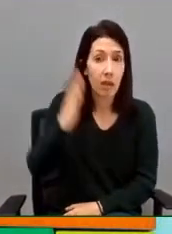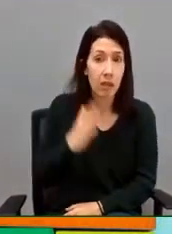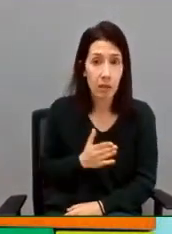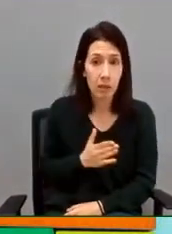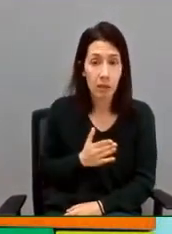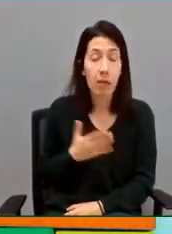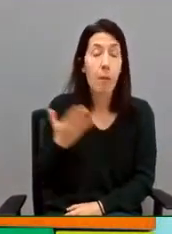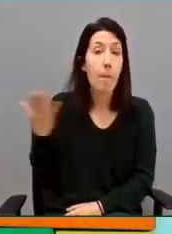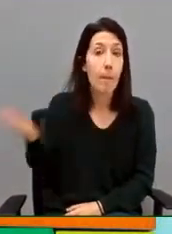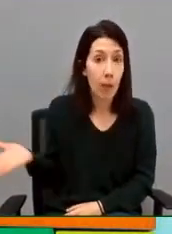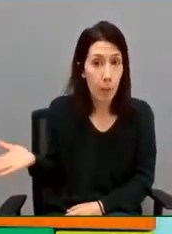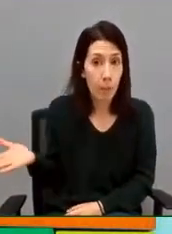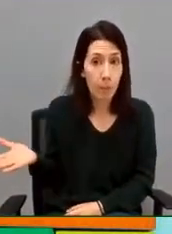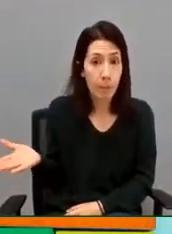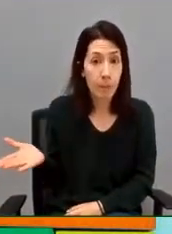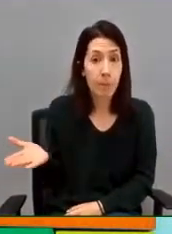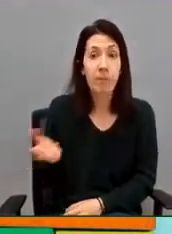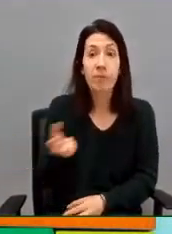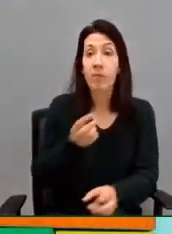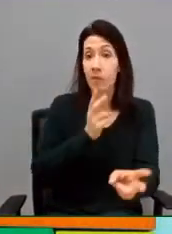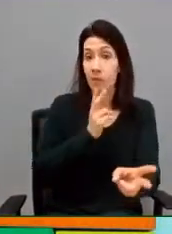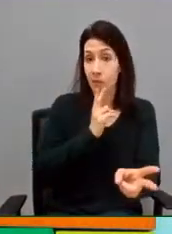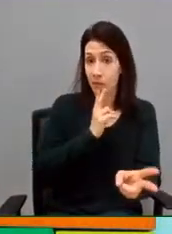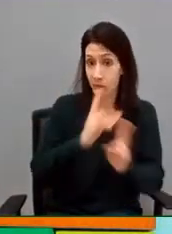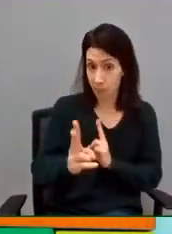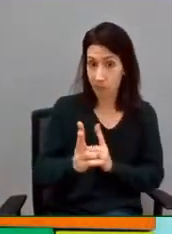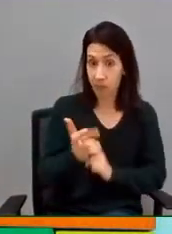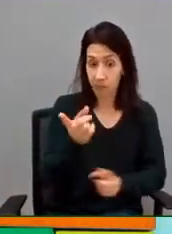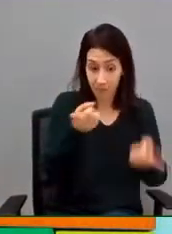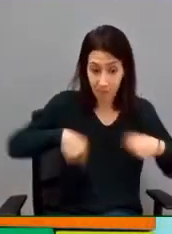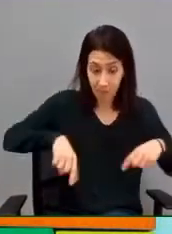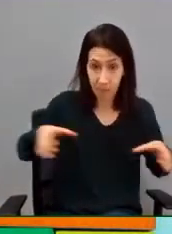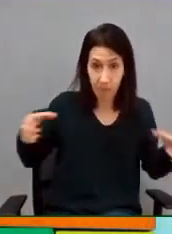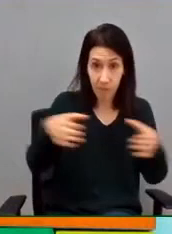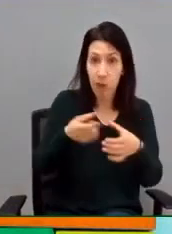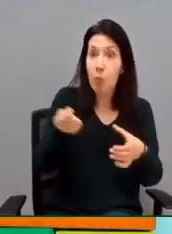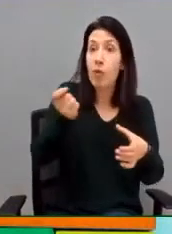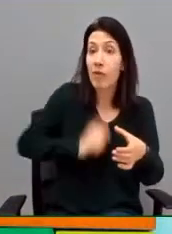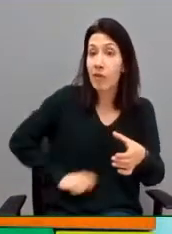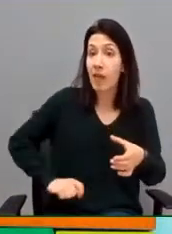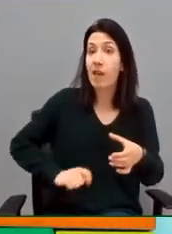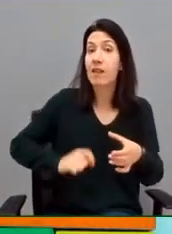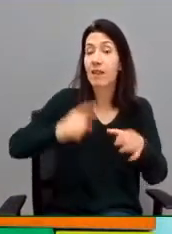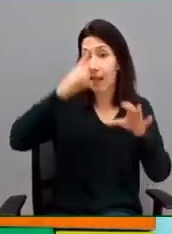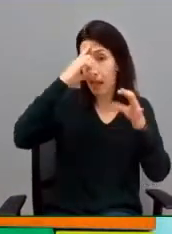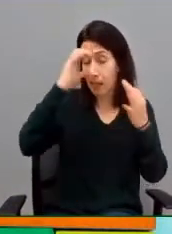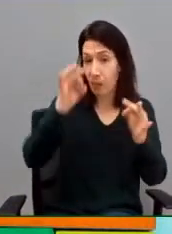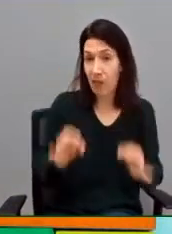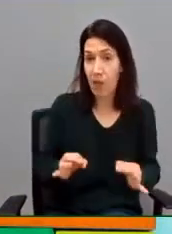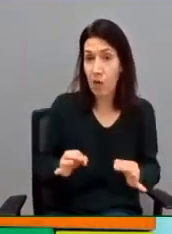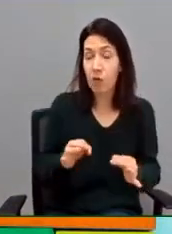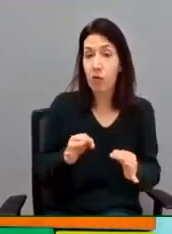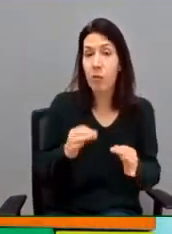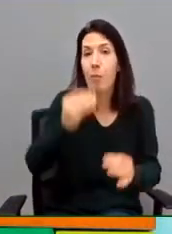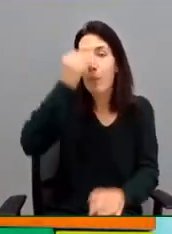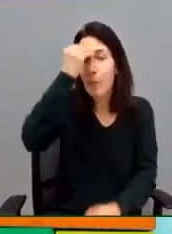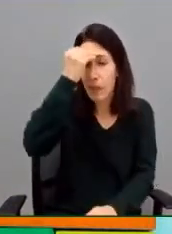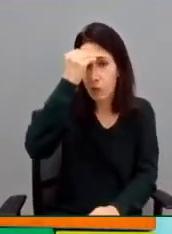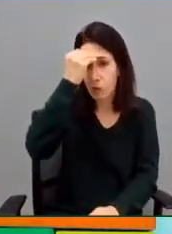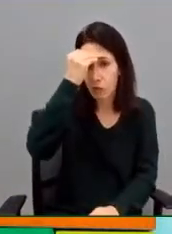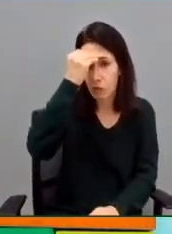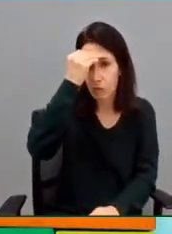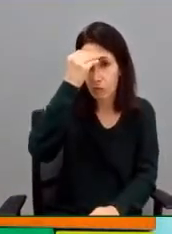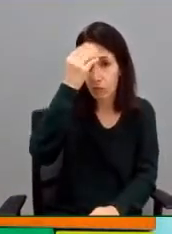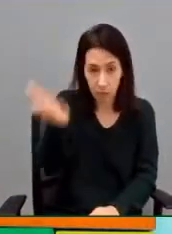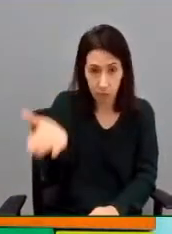la respuesta de los profesionales especializados yo creo que va a ser un